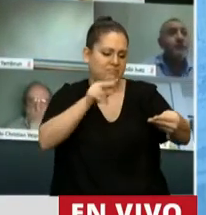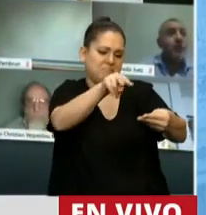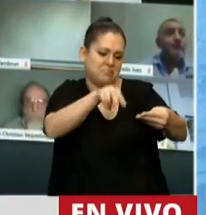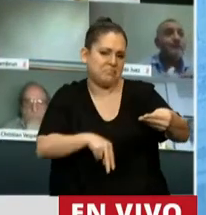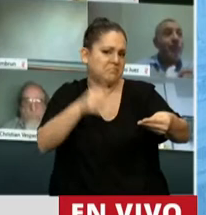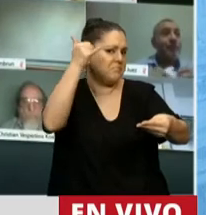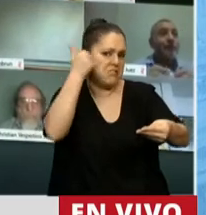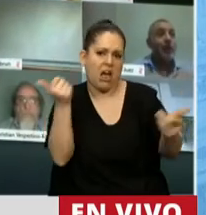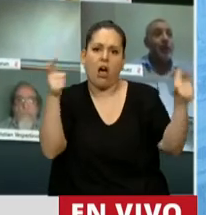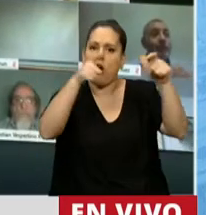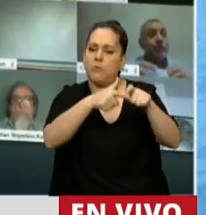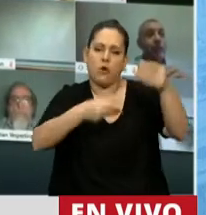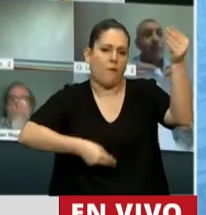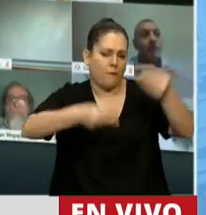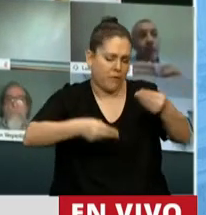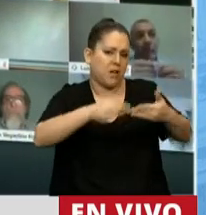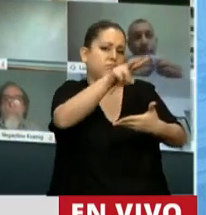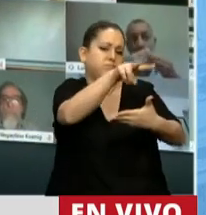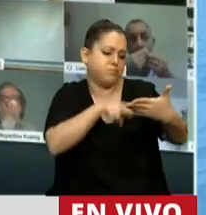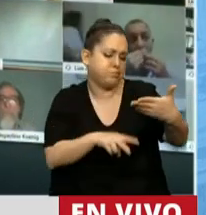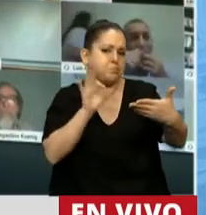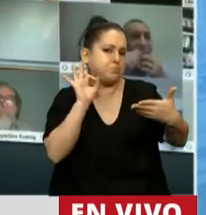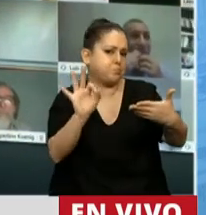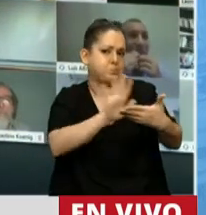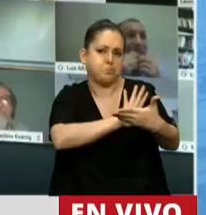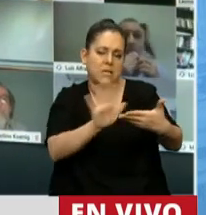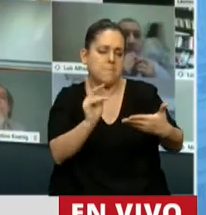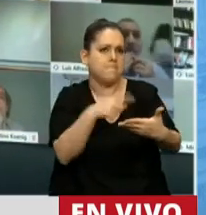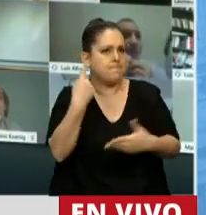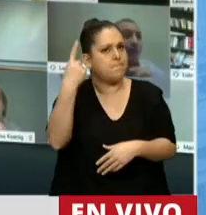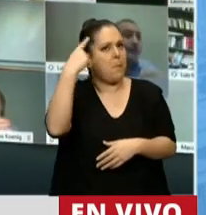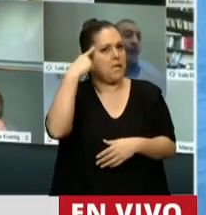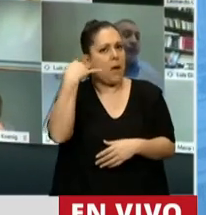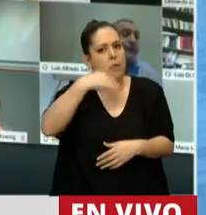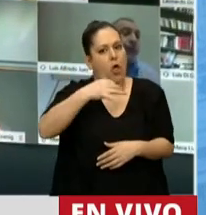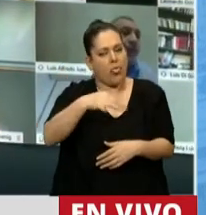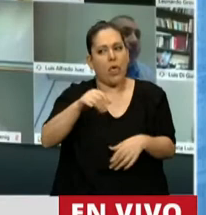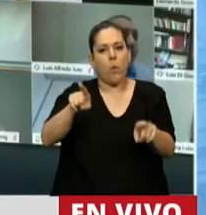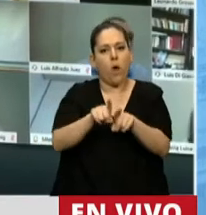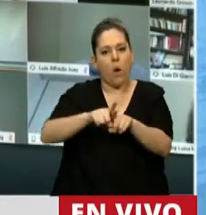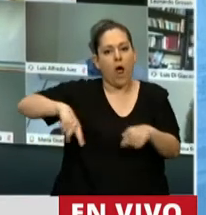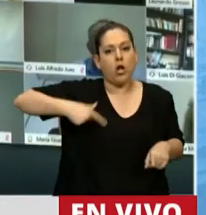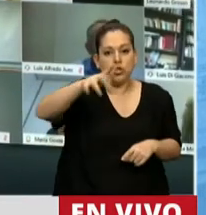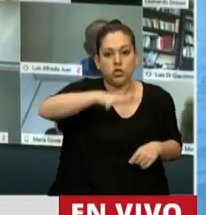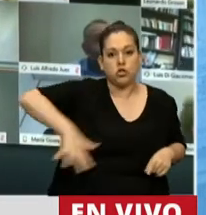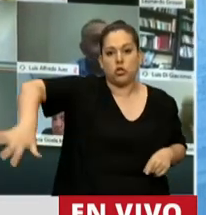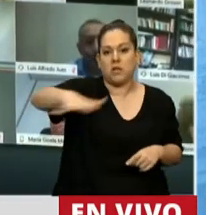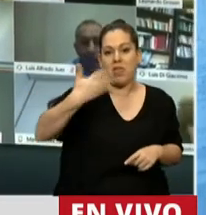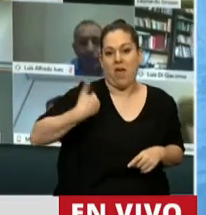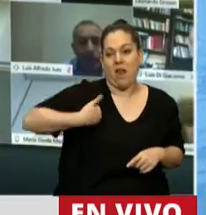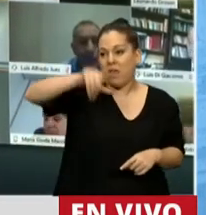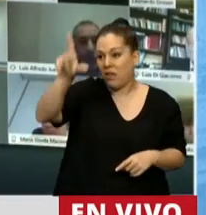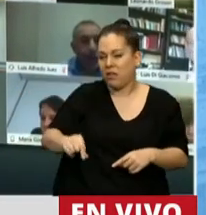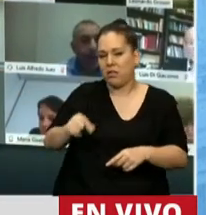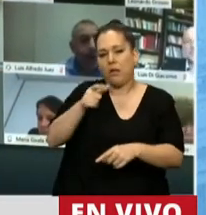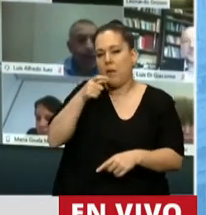la Comisión de Finanzas y de Presupuestos, creemos que le tenemos que dar un mensaje muy claro a toda la sociedad argentina, a